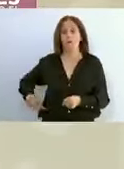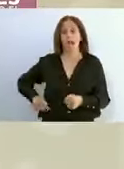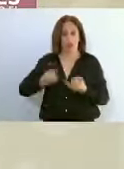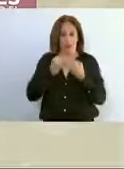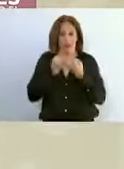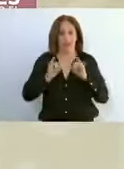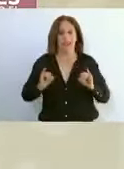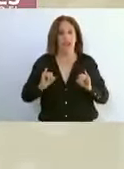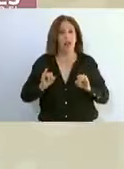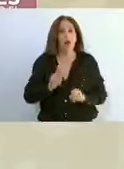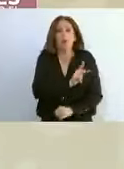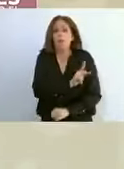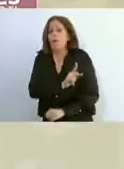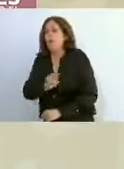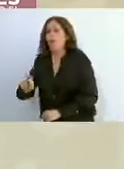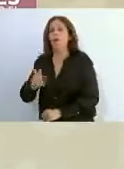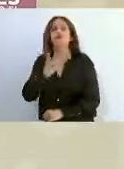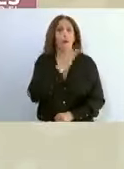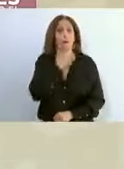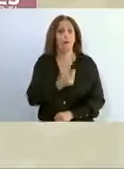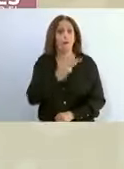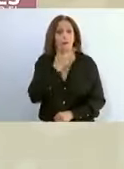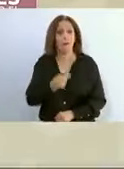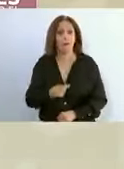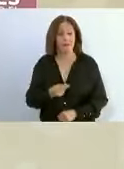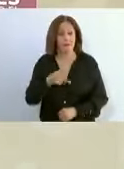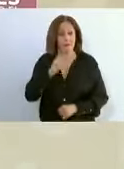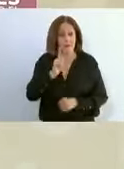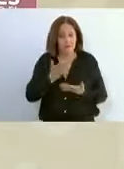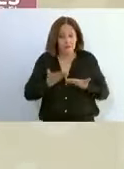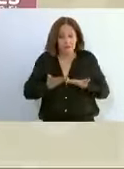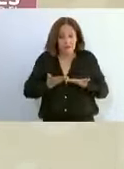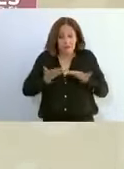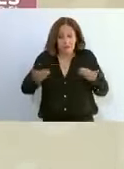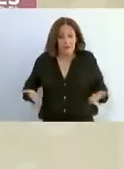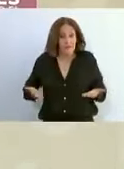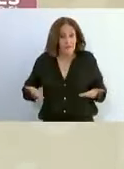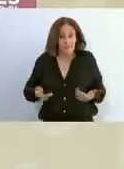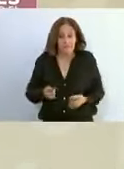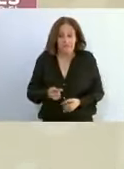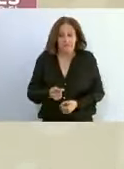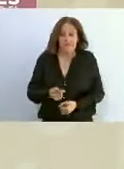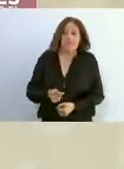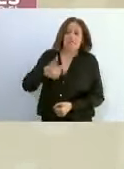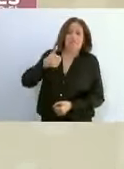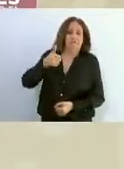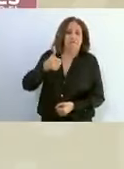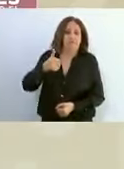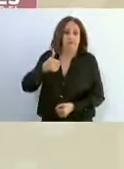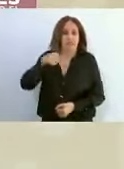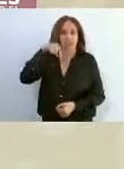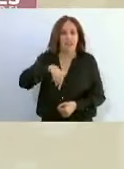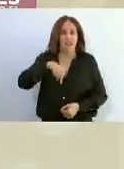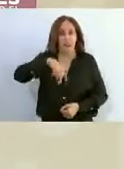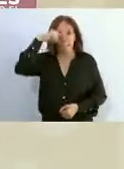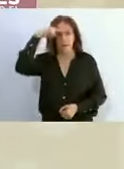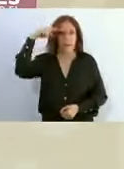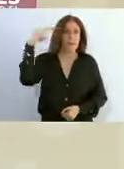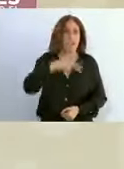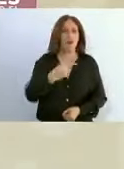es hasta ahora que vamos a tener en México una